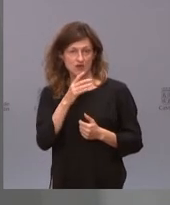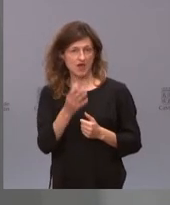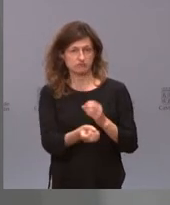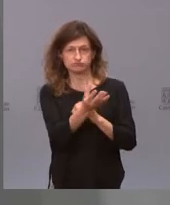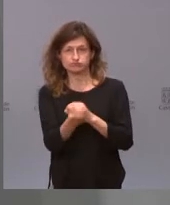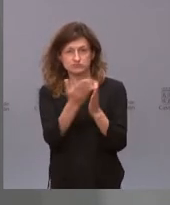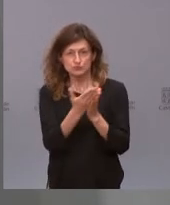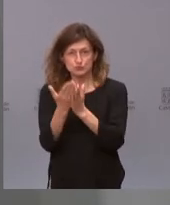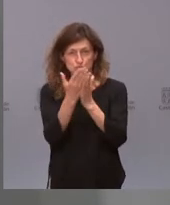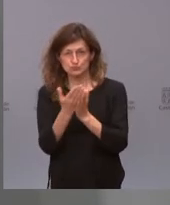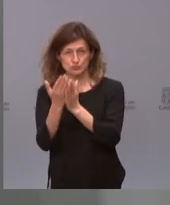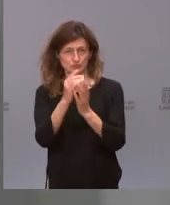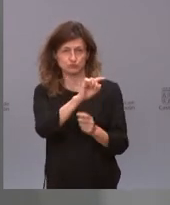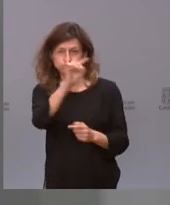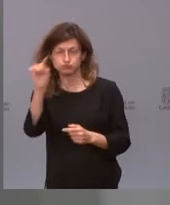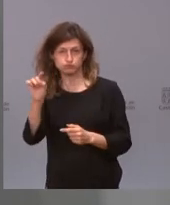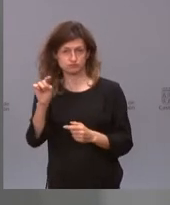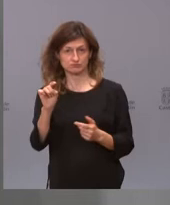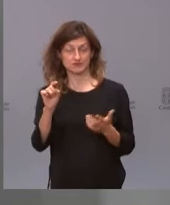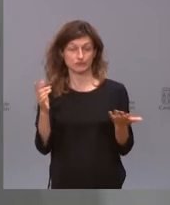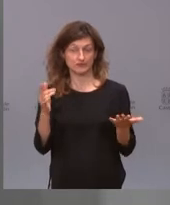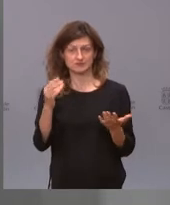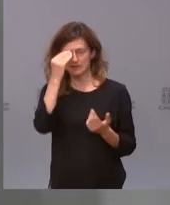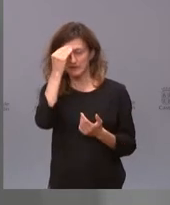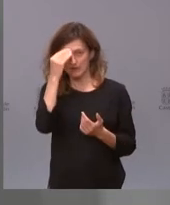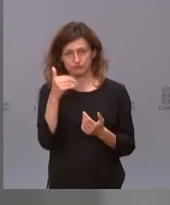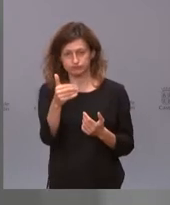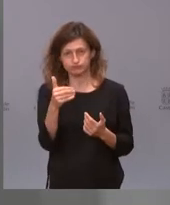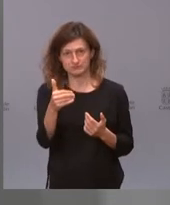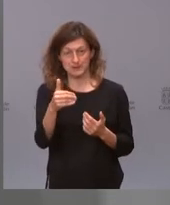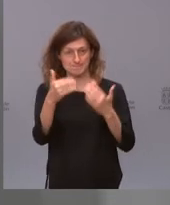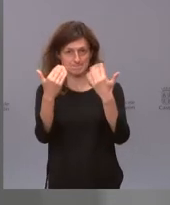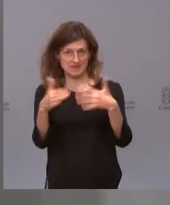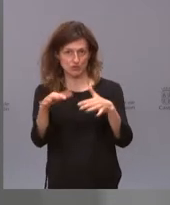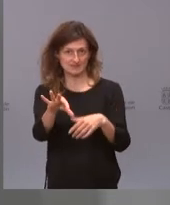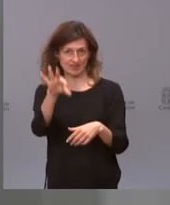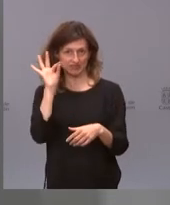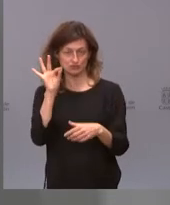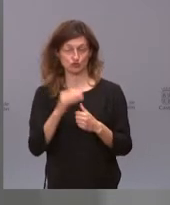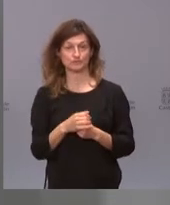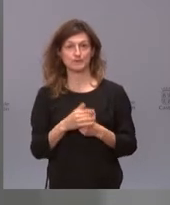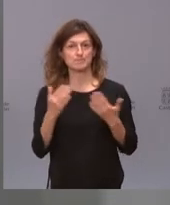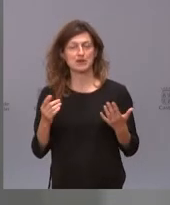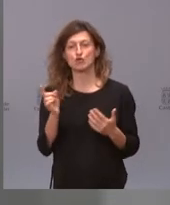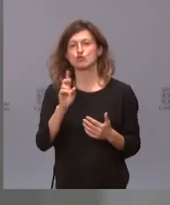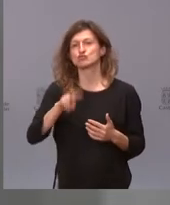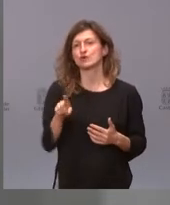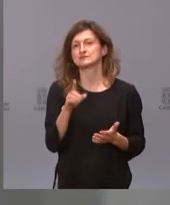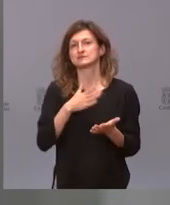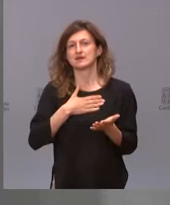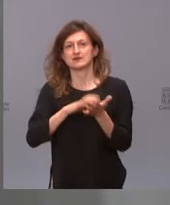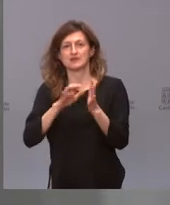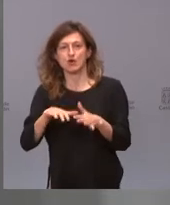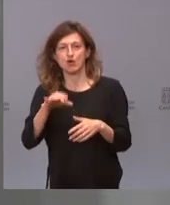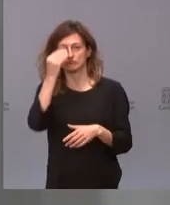en este momento y yo creo que se podrá tomar claramente la decisión este miércoles. Pero no es una posición de Castilla y